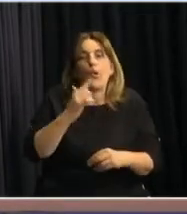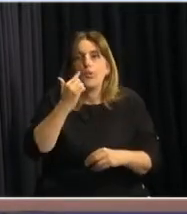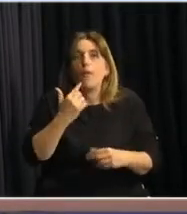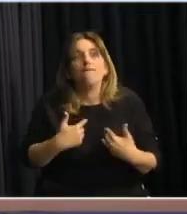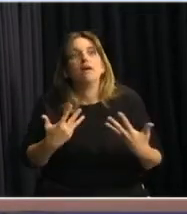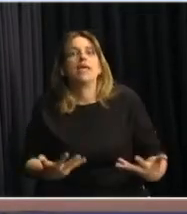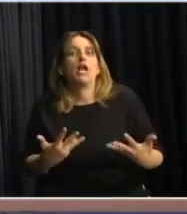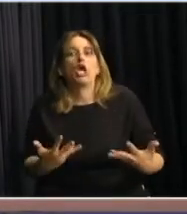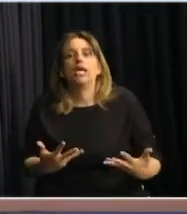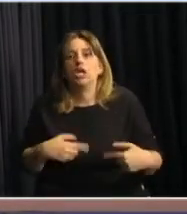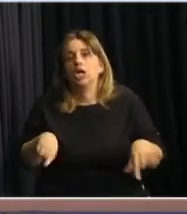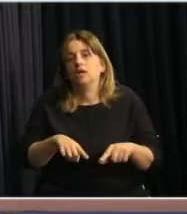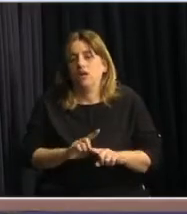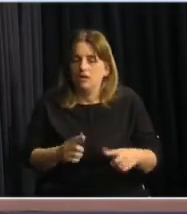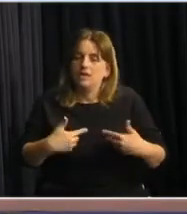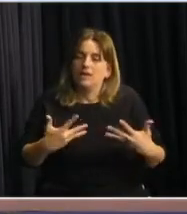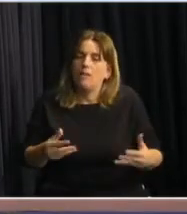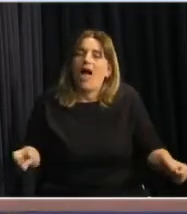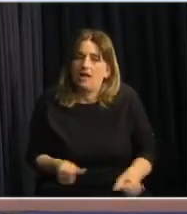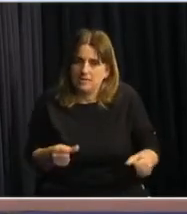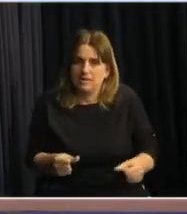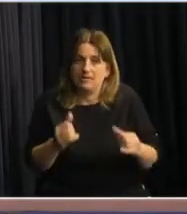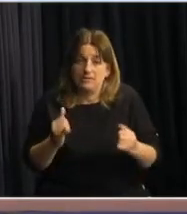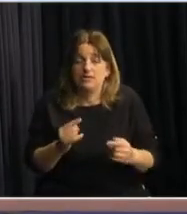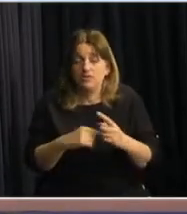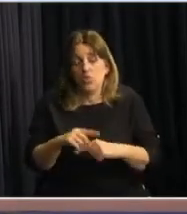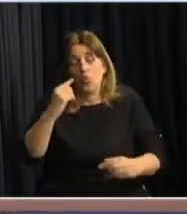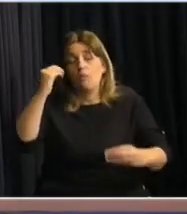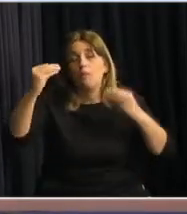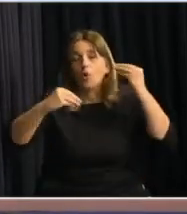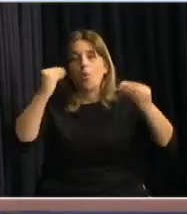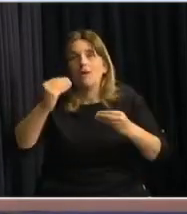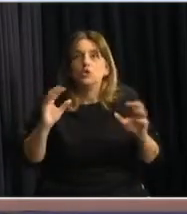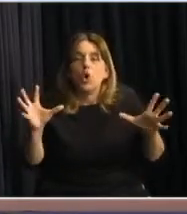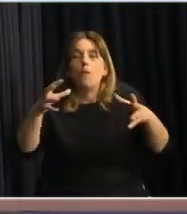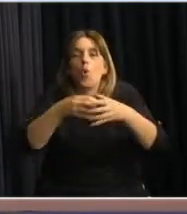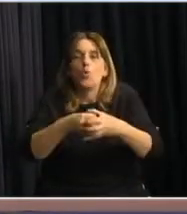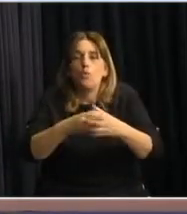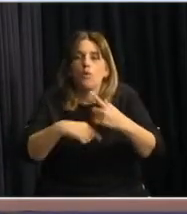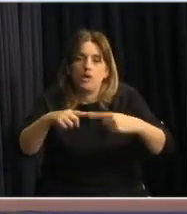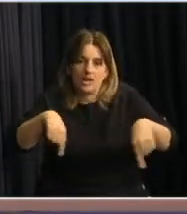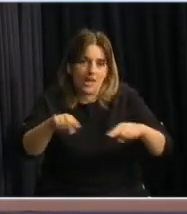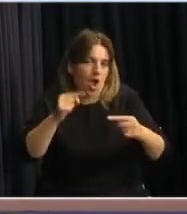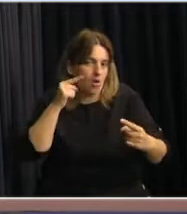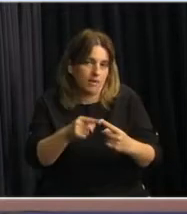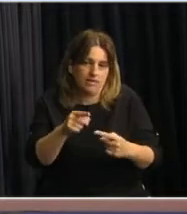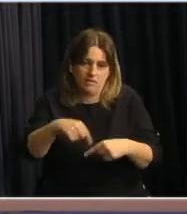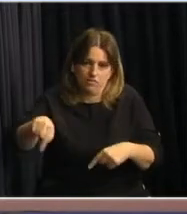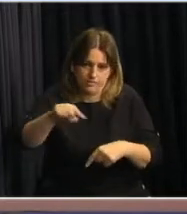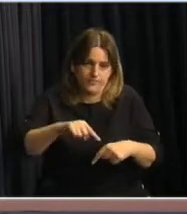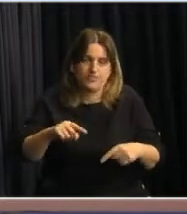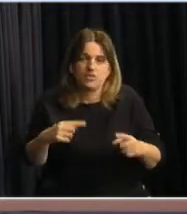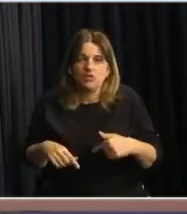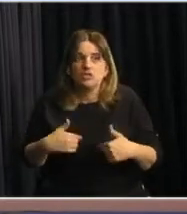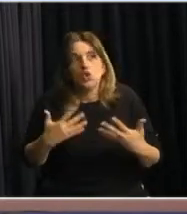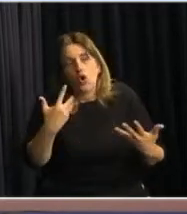deseos que escribimos, sino que la preocupación como equipo es que llegue al destinatario y por eso es que